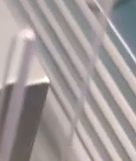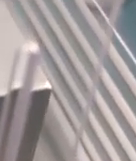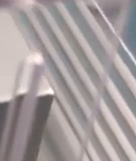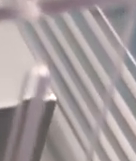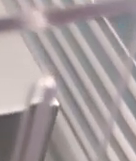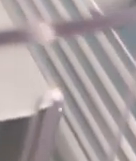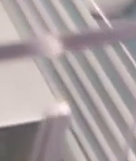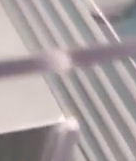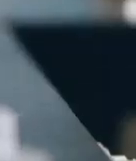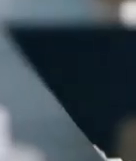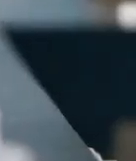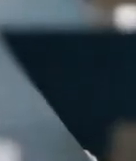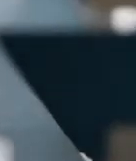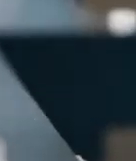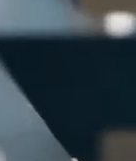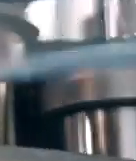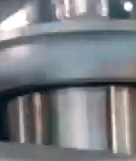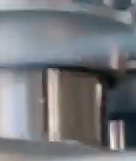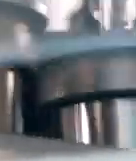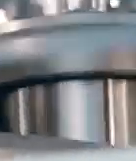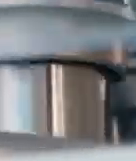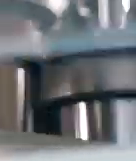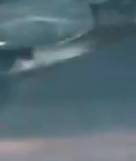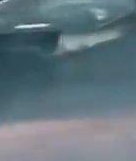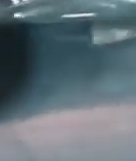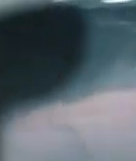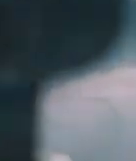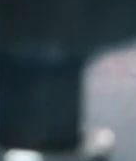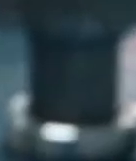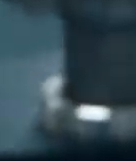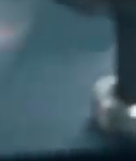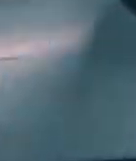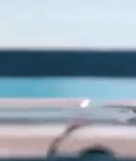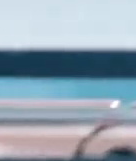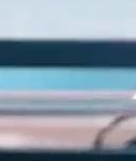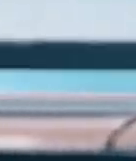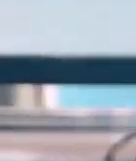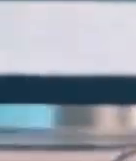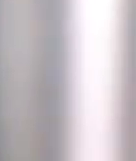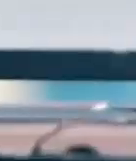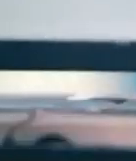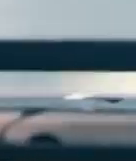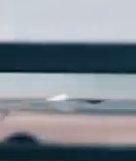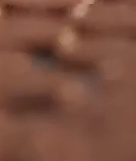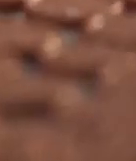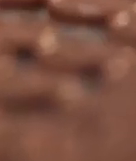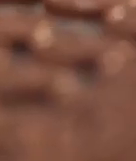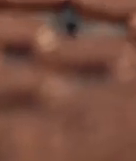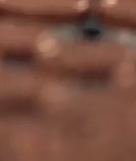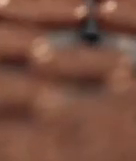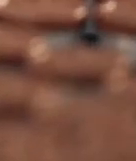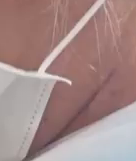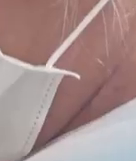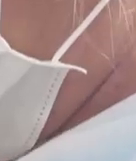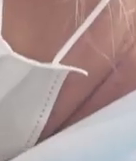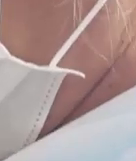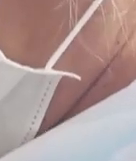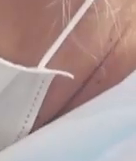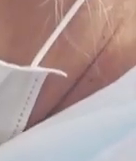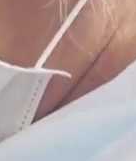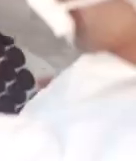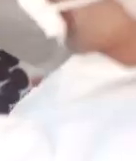vacuna? creo que más mucho más voy a llevar en mi hombro una dosis de conocimientos